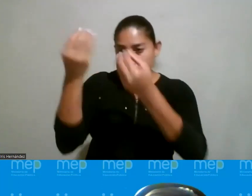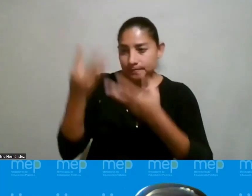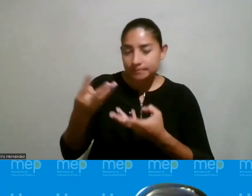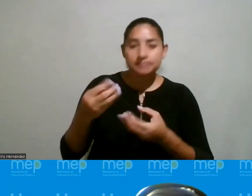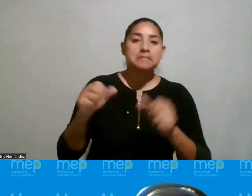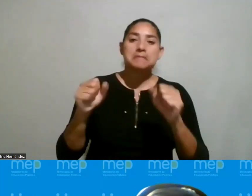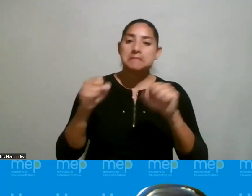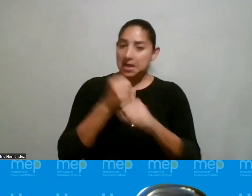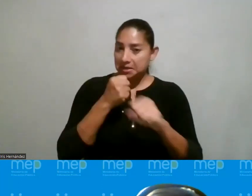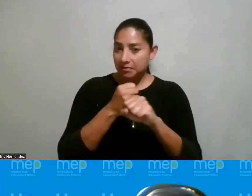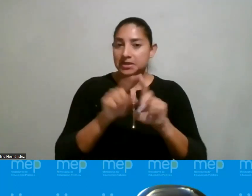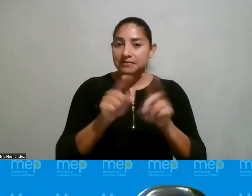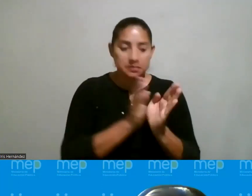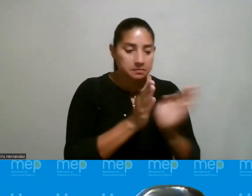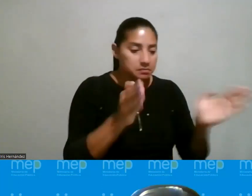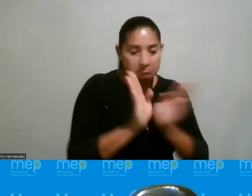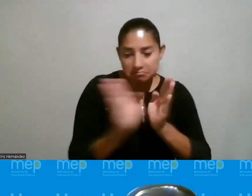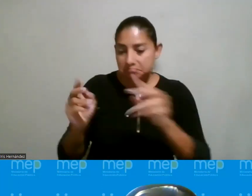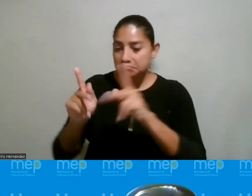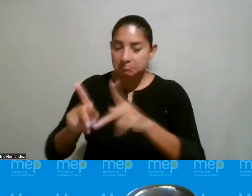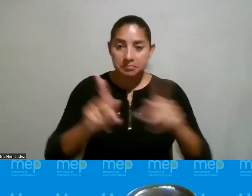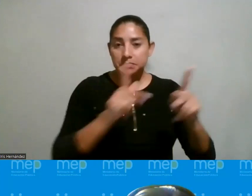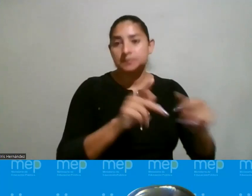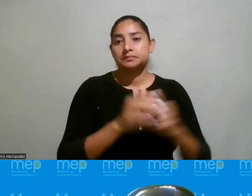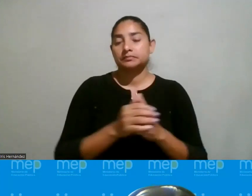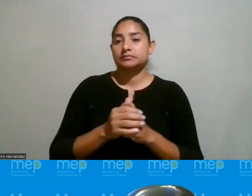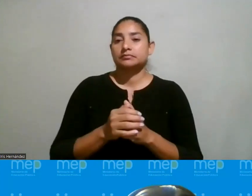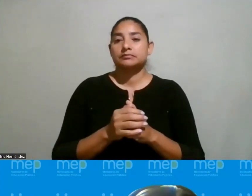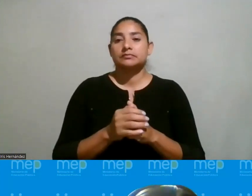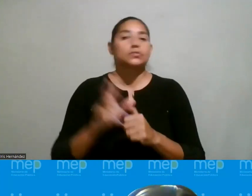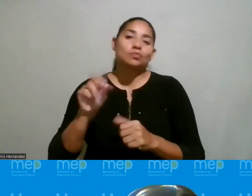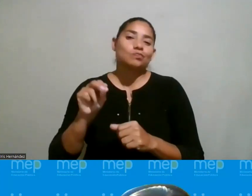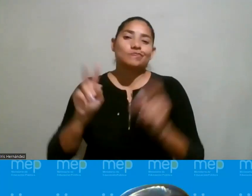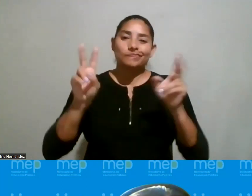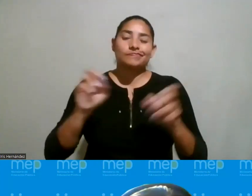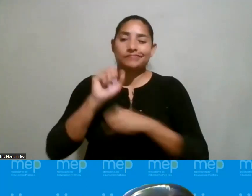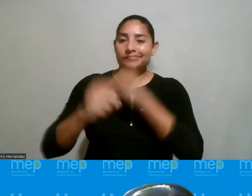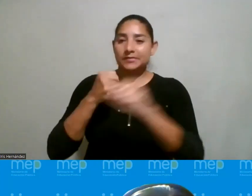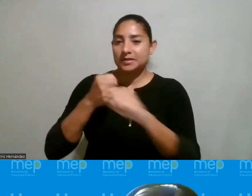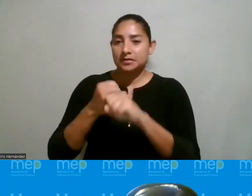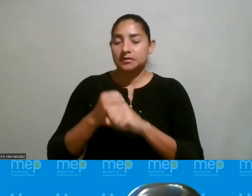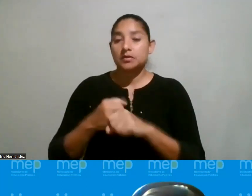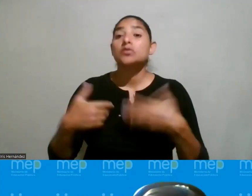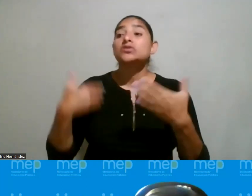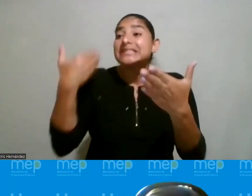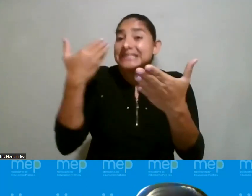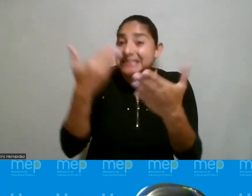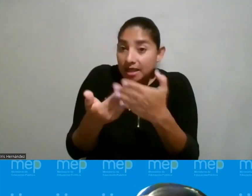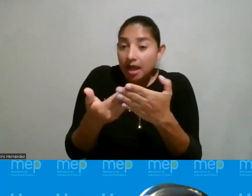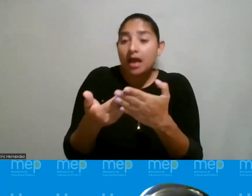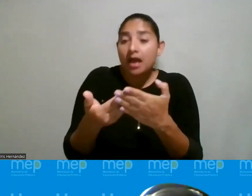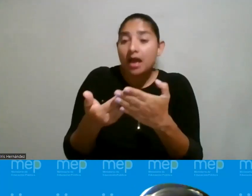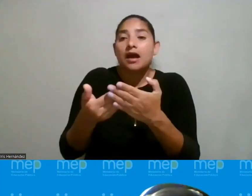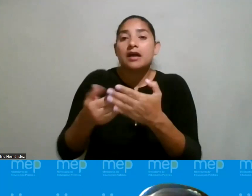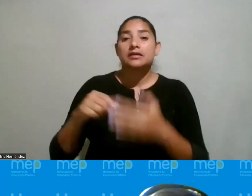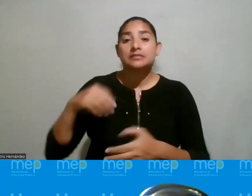trabajar con las diferentes poblaciones porque efectivamente no es un tema para trabajar solamente ya cuando están a punto de irse de